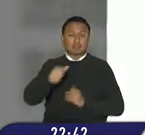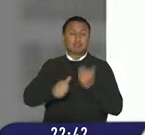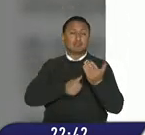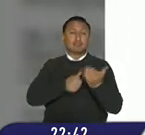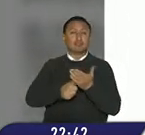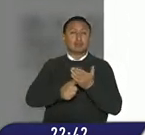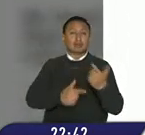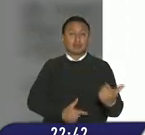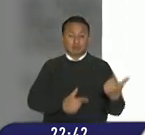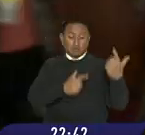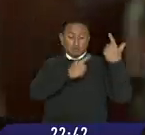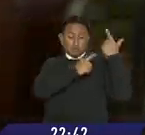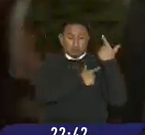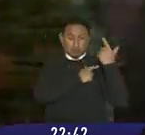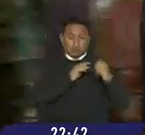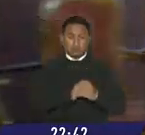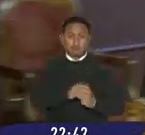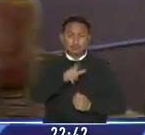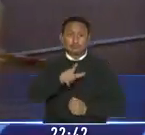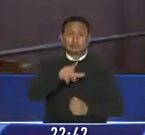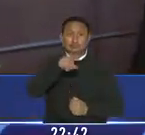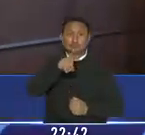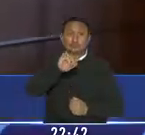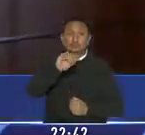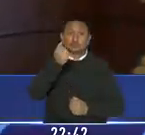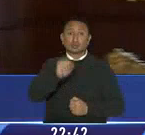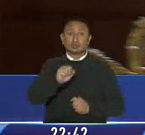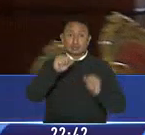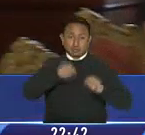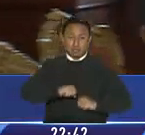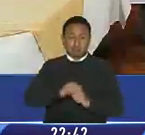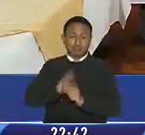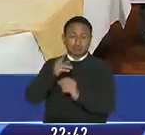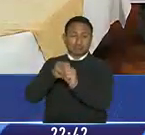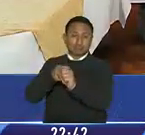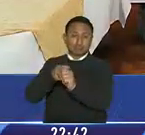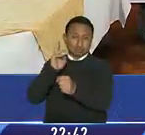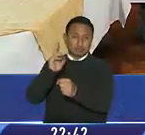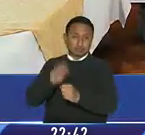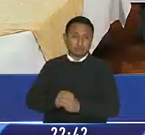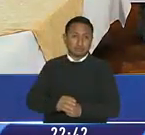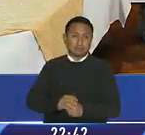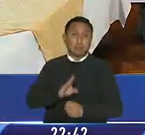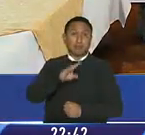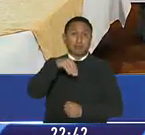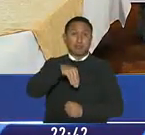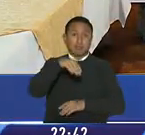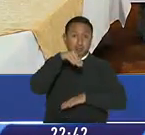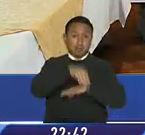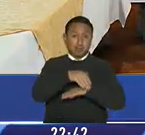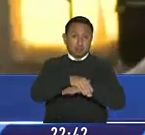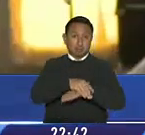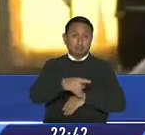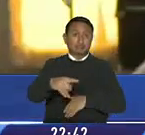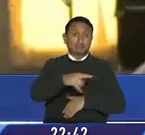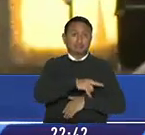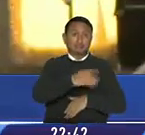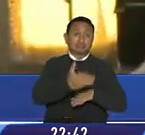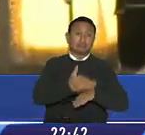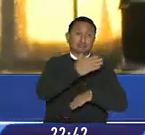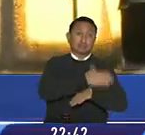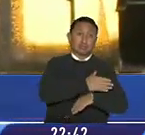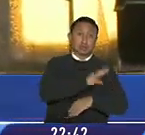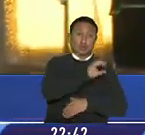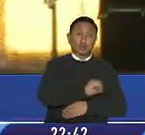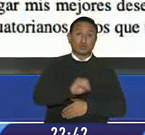defensa el general en servicio pasivo Luis Hernández presentó su renuncia al cargo la noche de este martes Hernández asumió ese puesto en